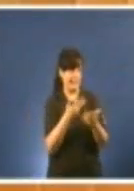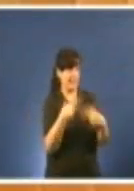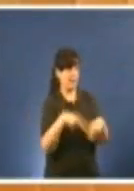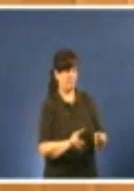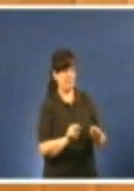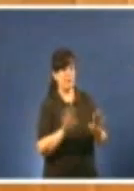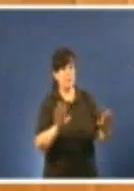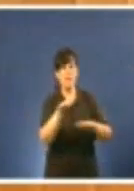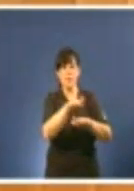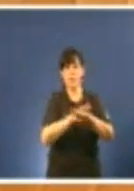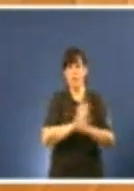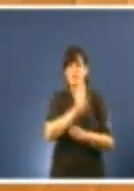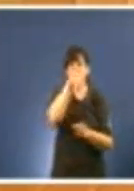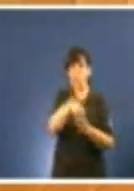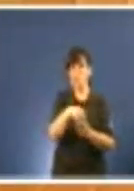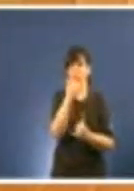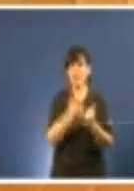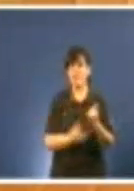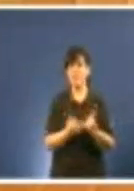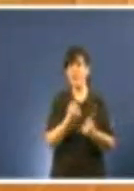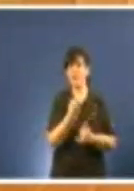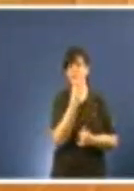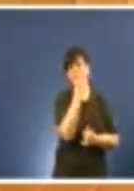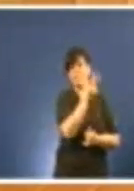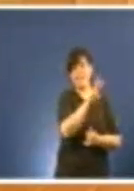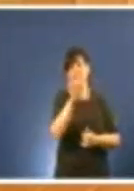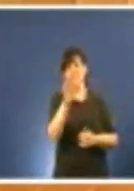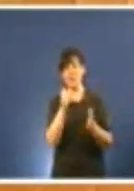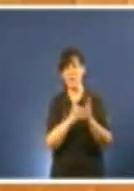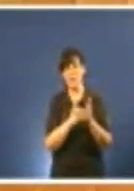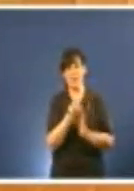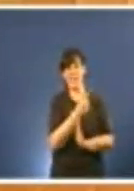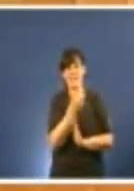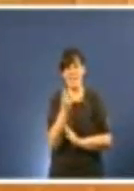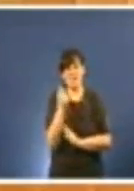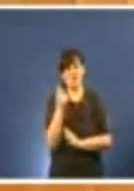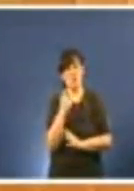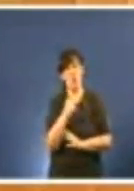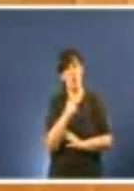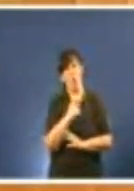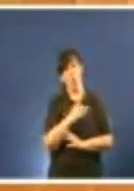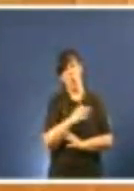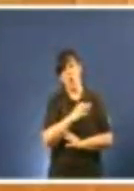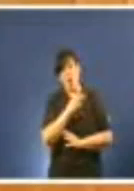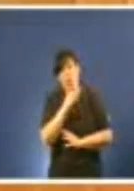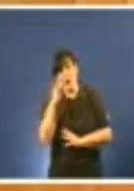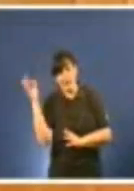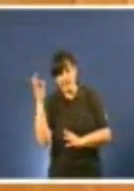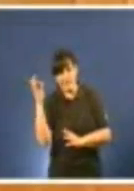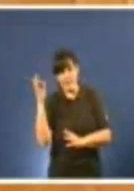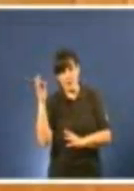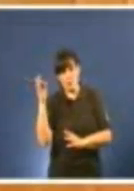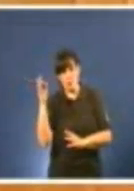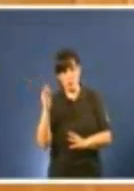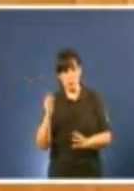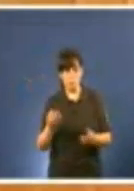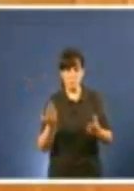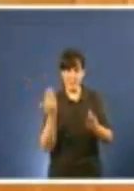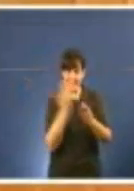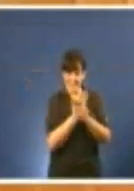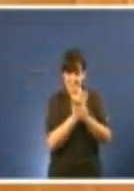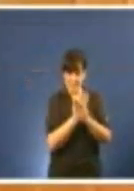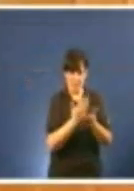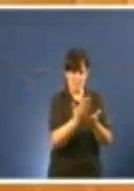Interior recaudou 35.100 euros por cento de expedientes. Polo tanto, eu creo que é importante deixar a